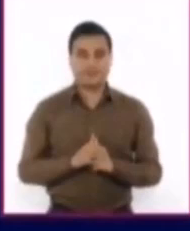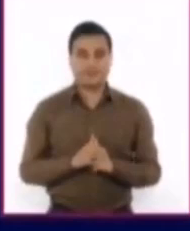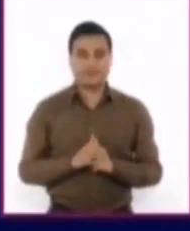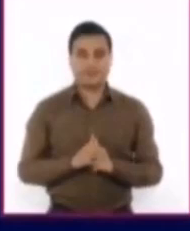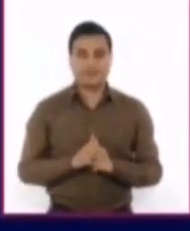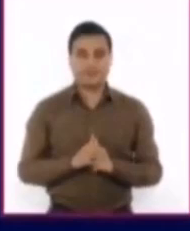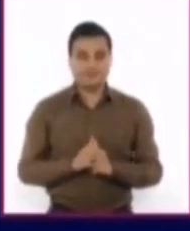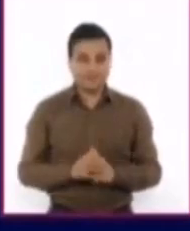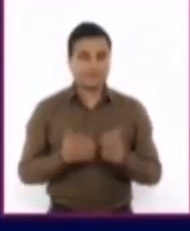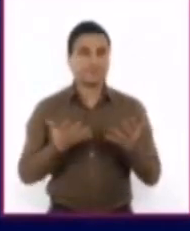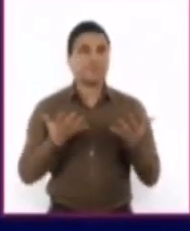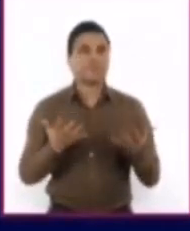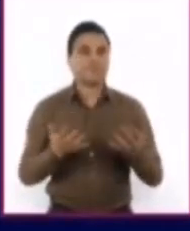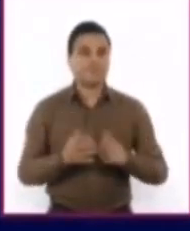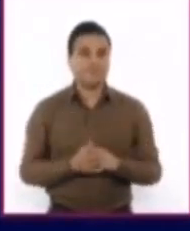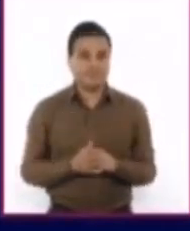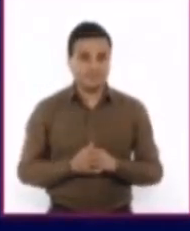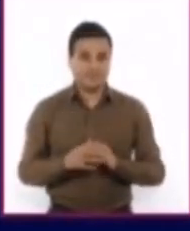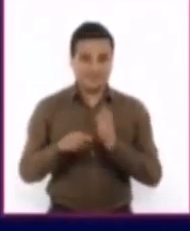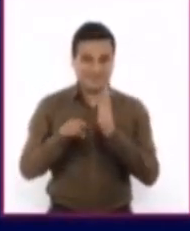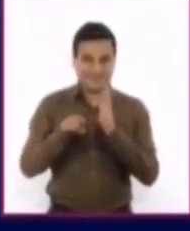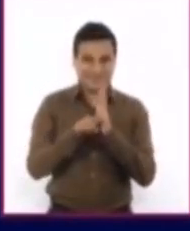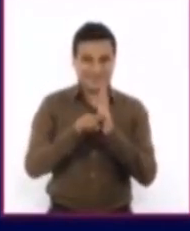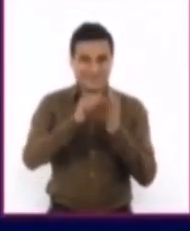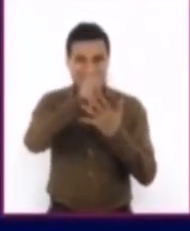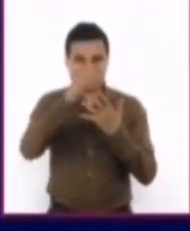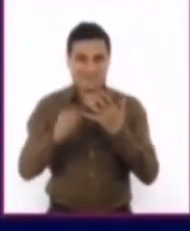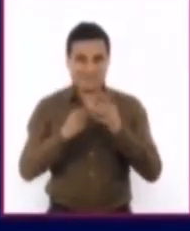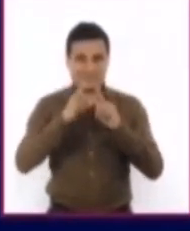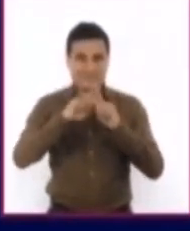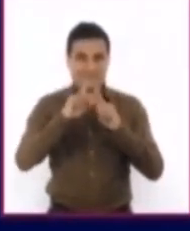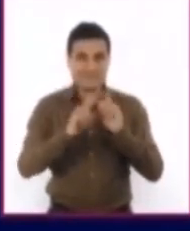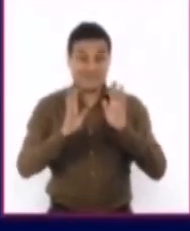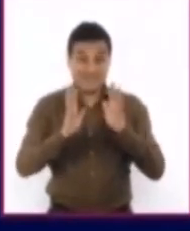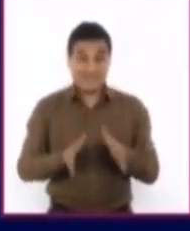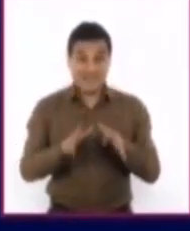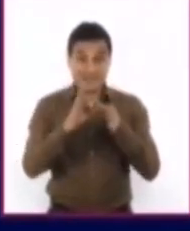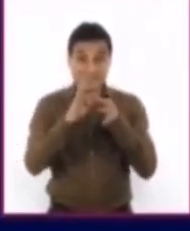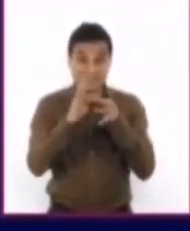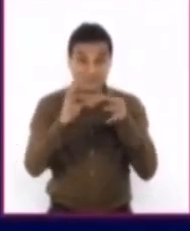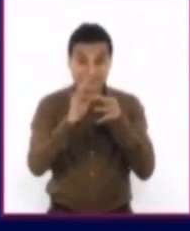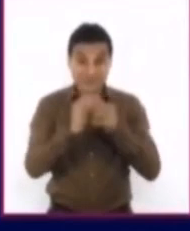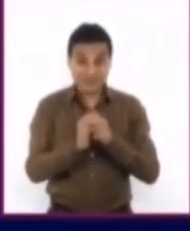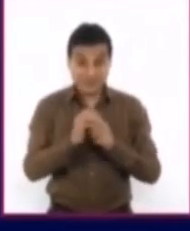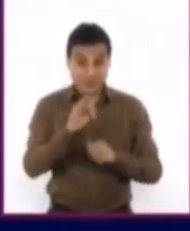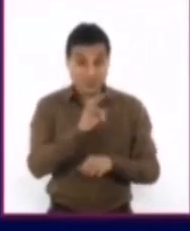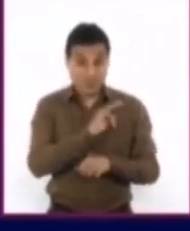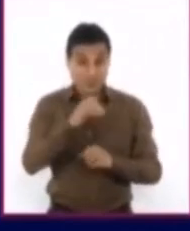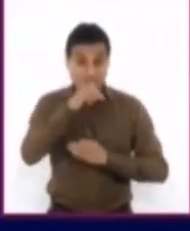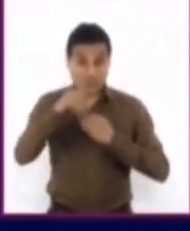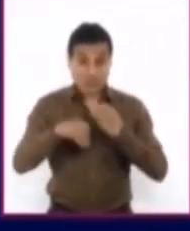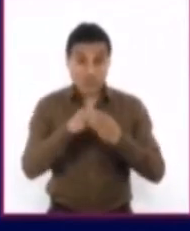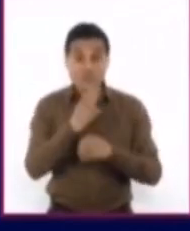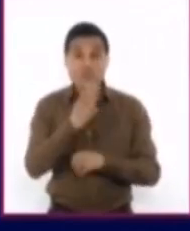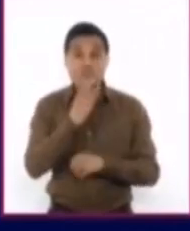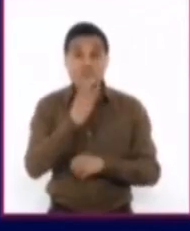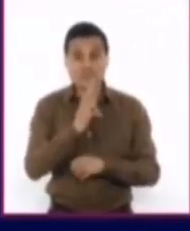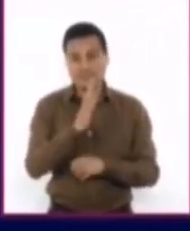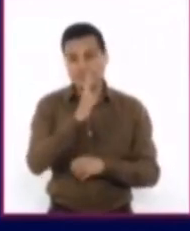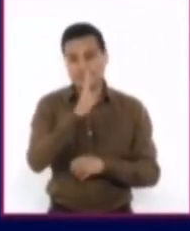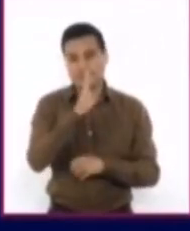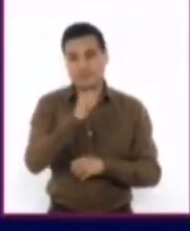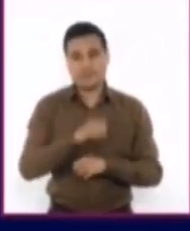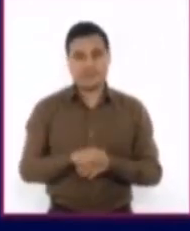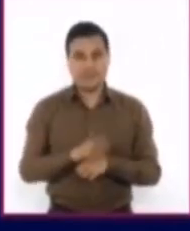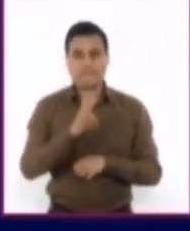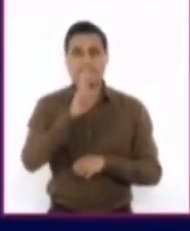Debido a los diferentes inconvenientes ya abordados, sería difícil y arriesgado generalizar su uso. Por tanto, lo